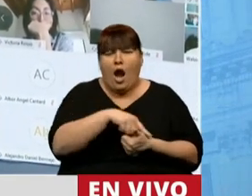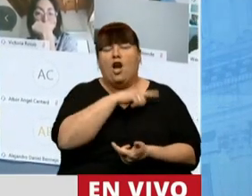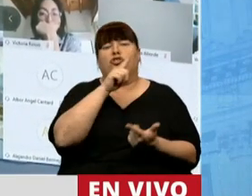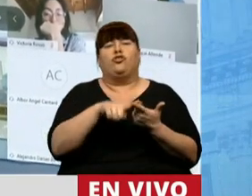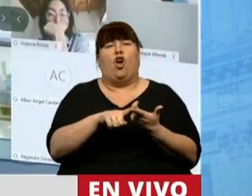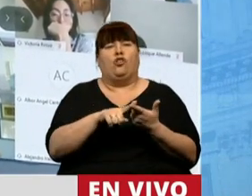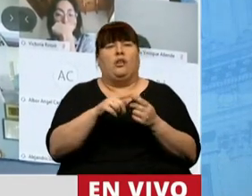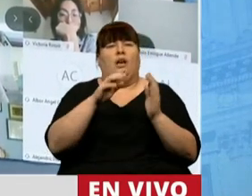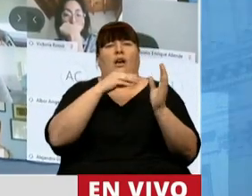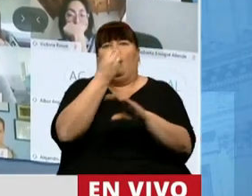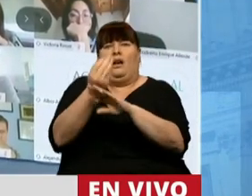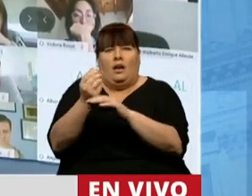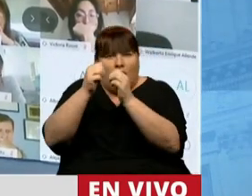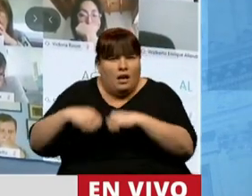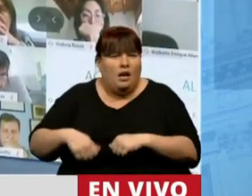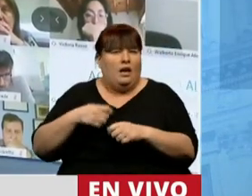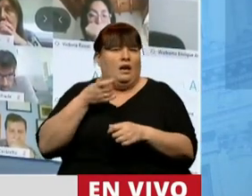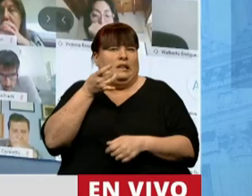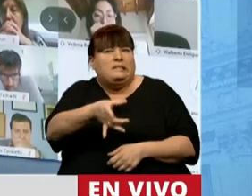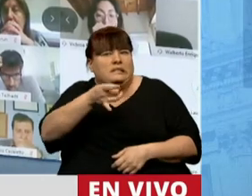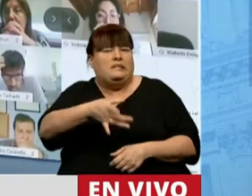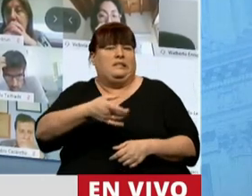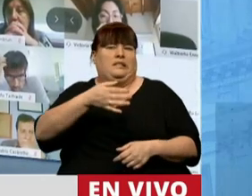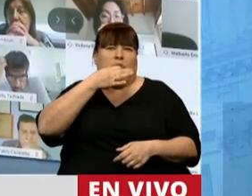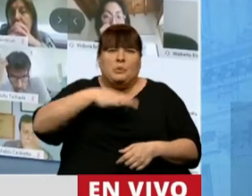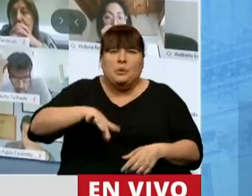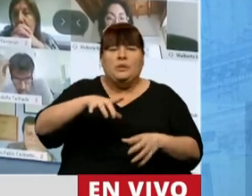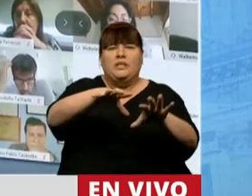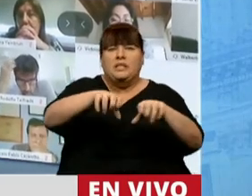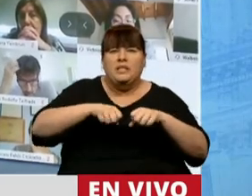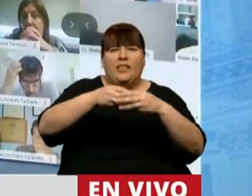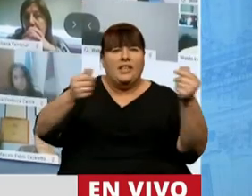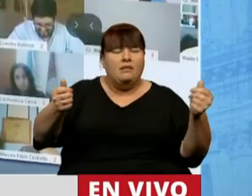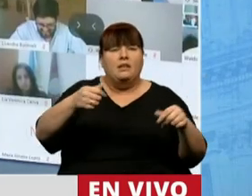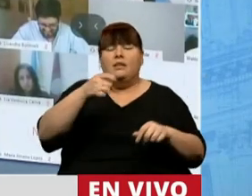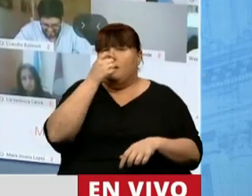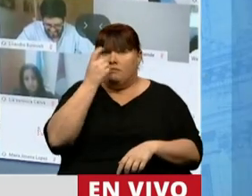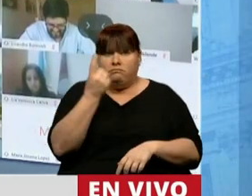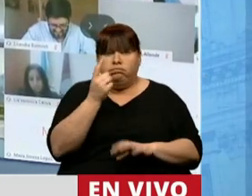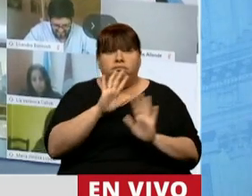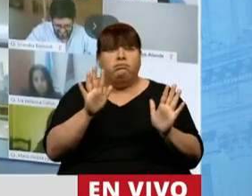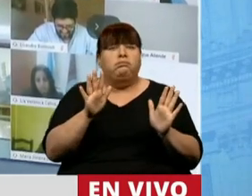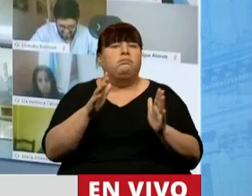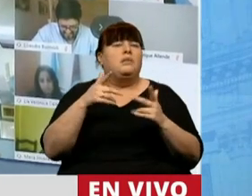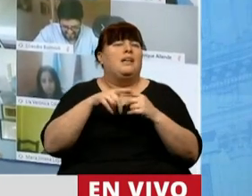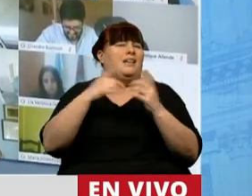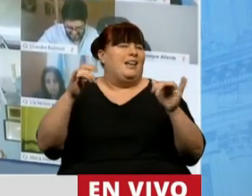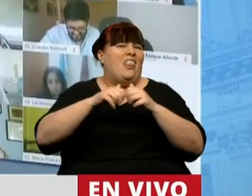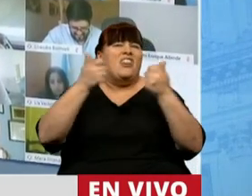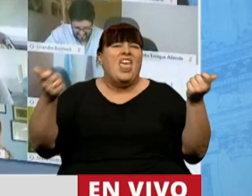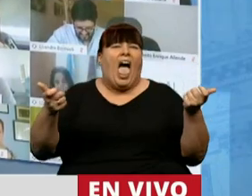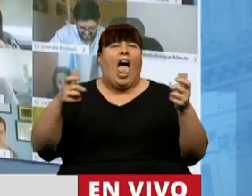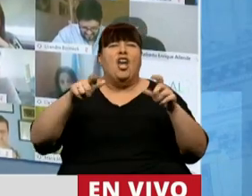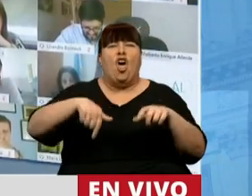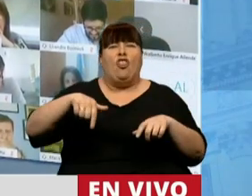muertos, asilados, persecuciones, desaparecidos que en pocas horas llenaron las páginas de los